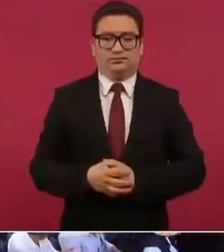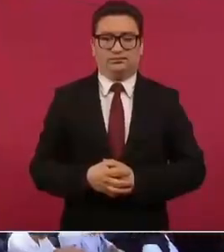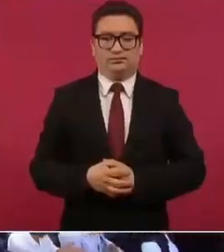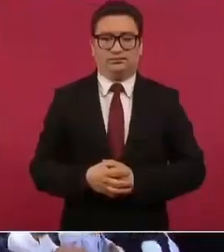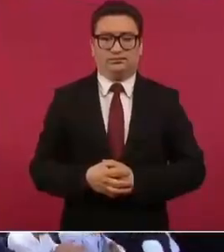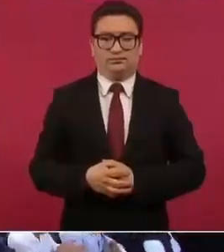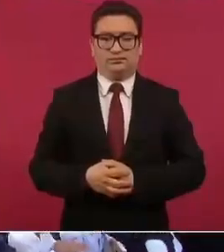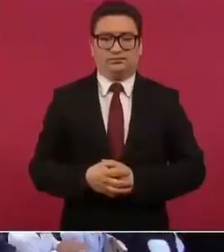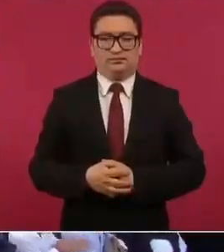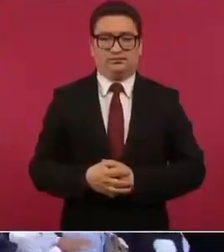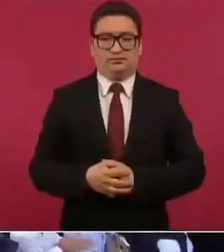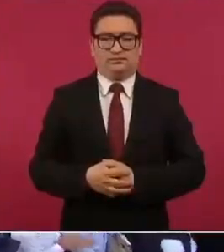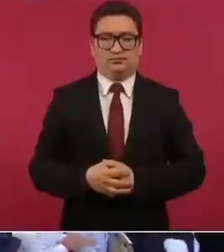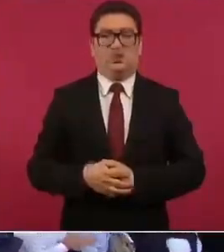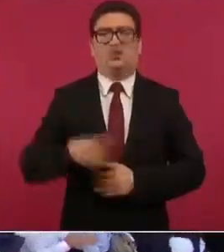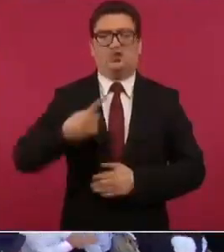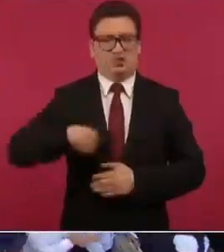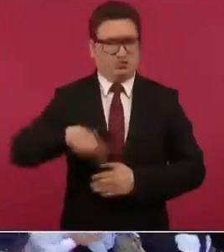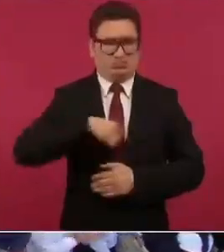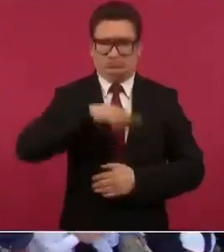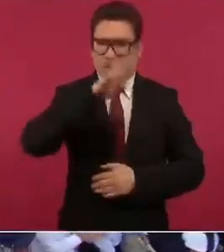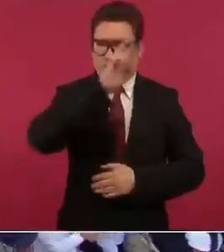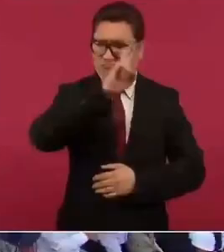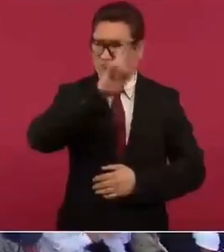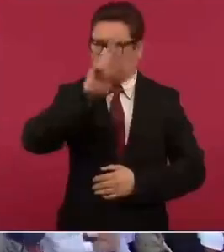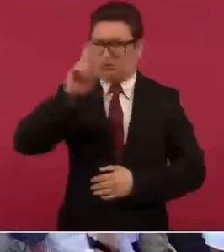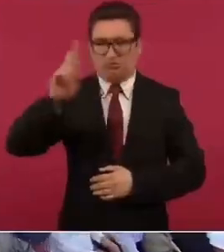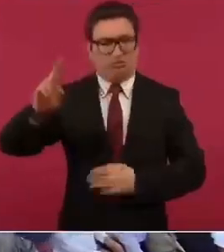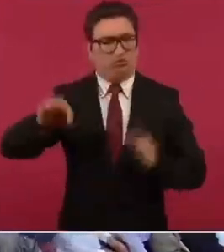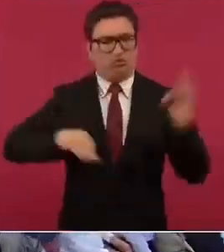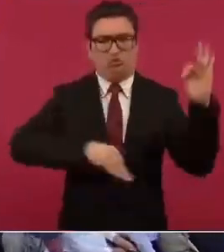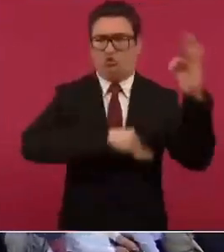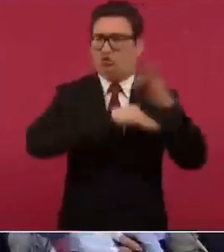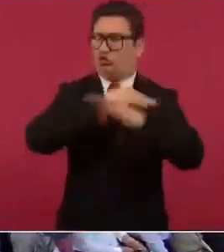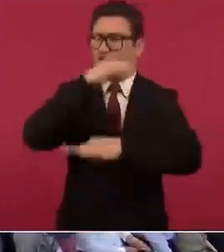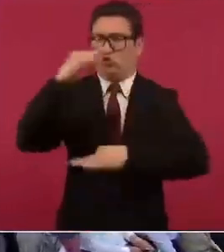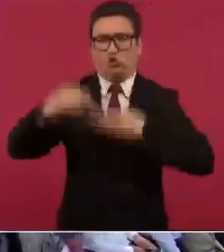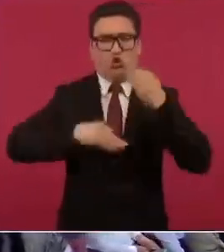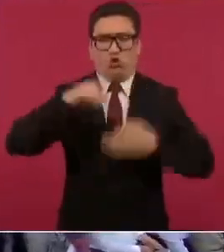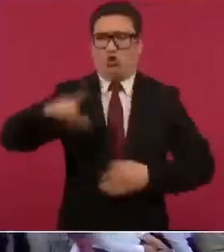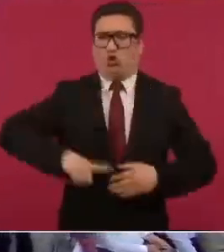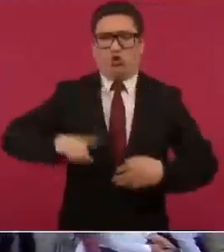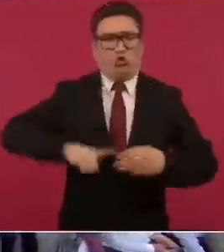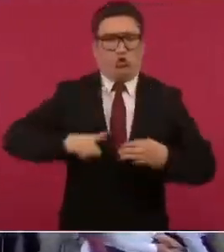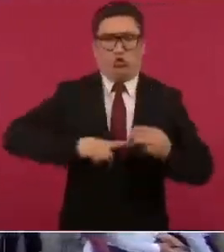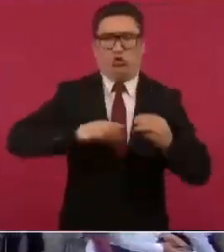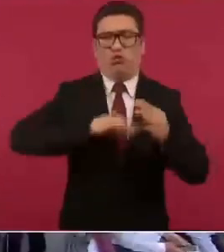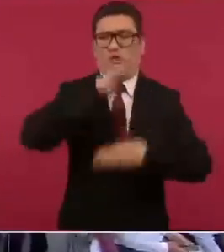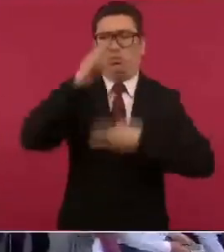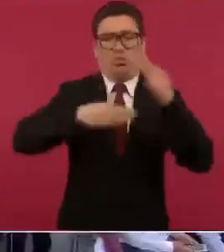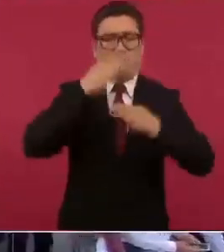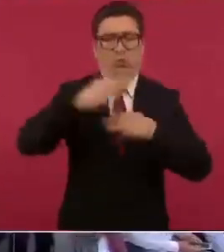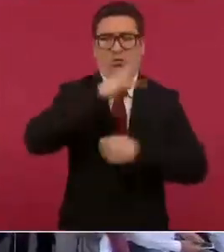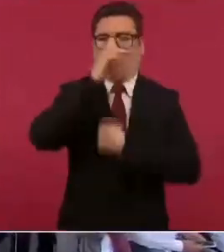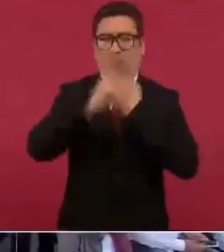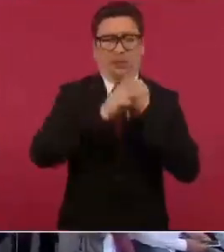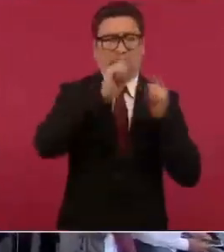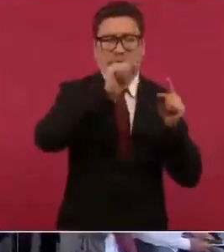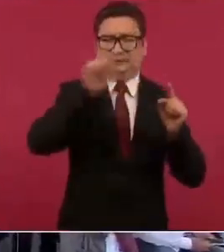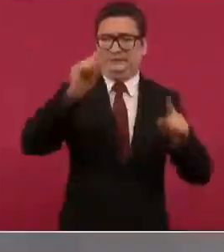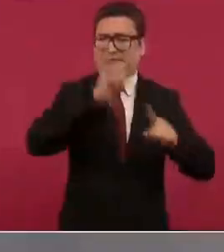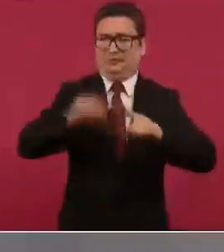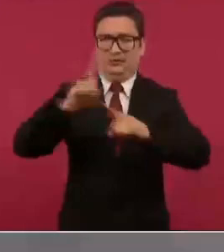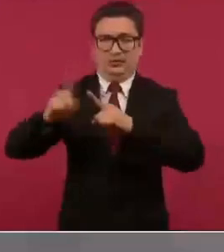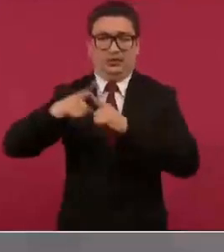somos respetuosos con todos los pueblos y gobiernos del mundo aplicamos